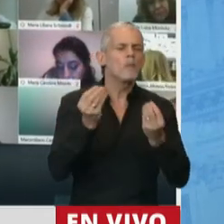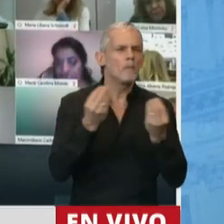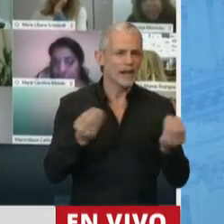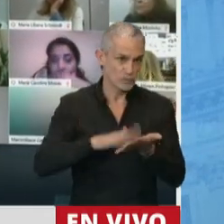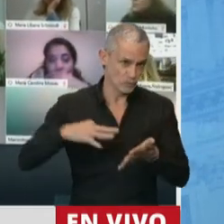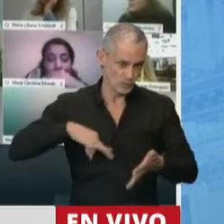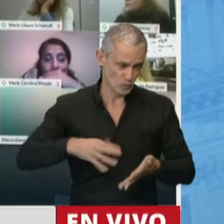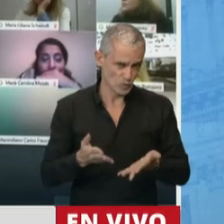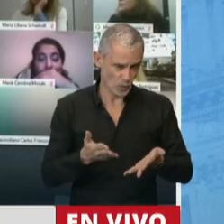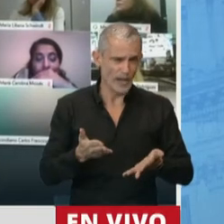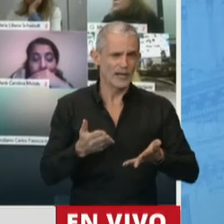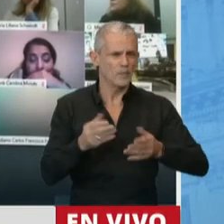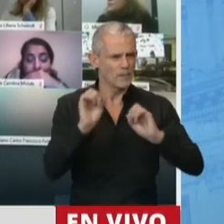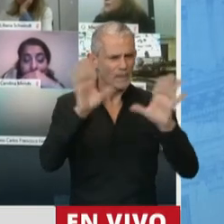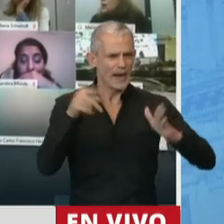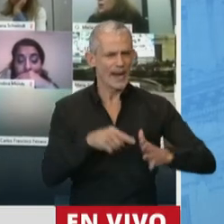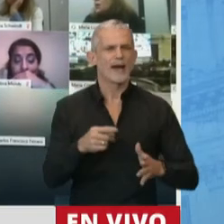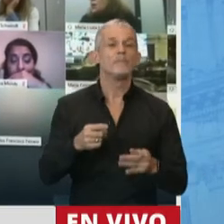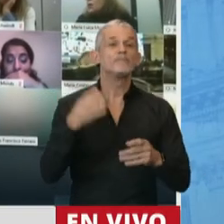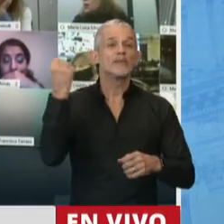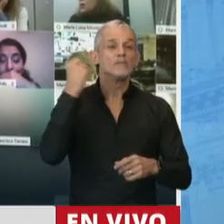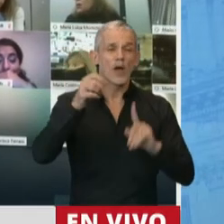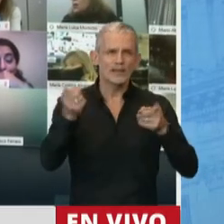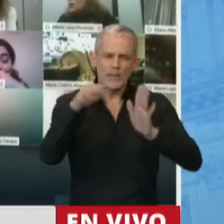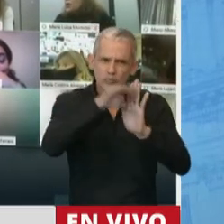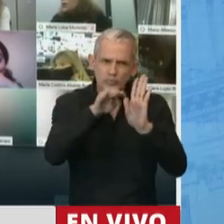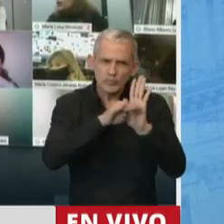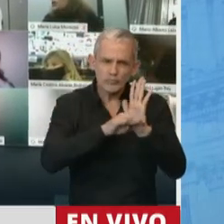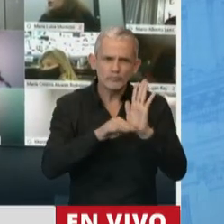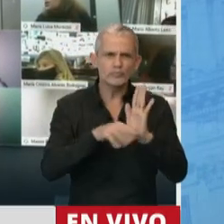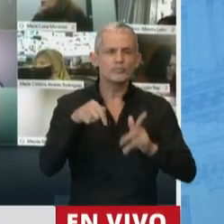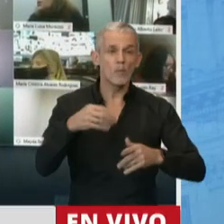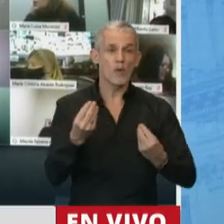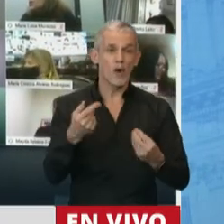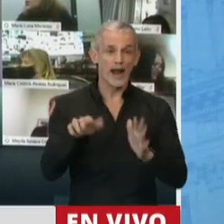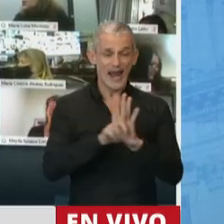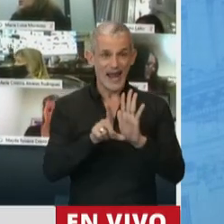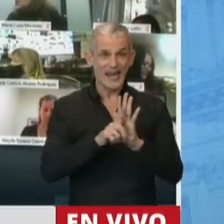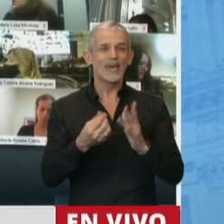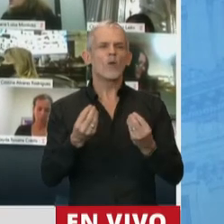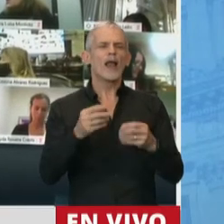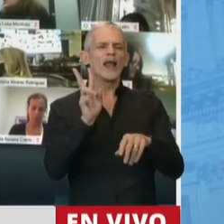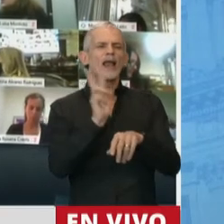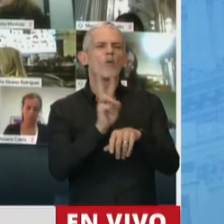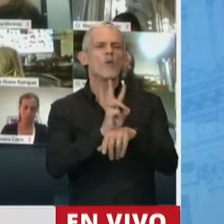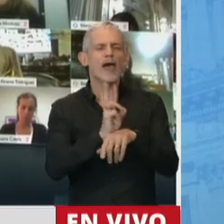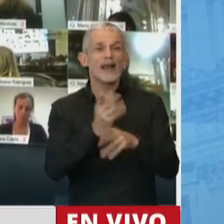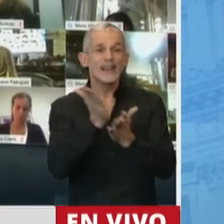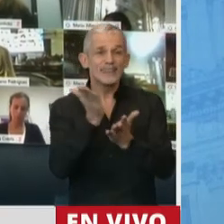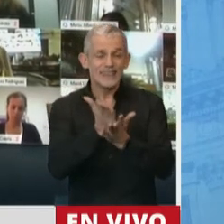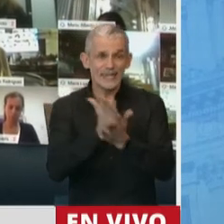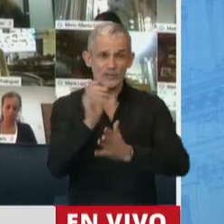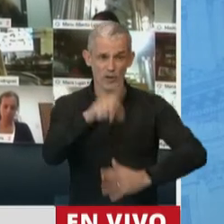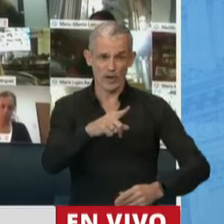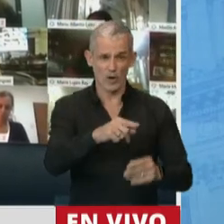más. La importancia de regular a través de esta ley la preservación del derecho de los trabajadores,